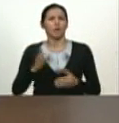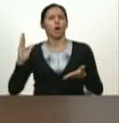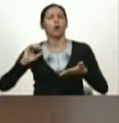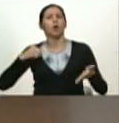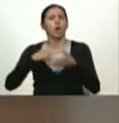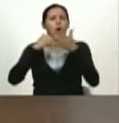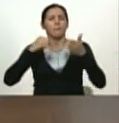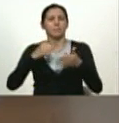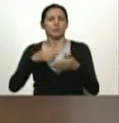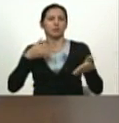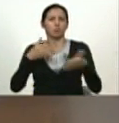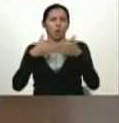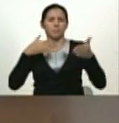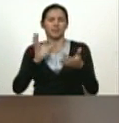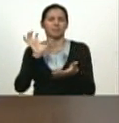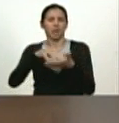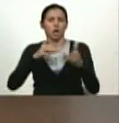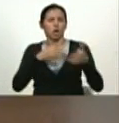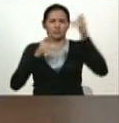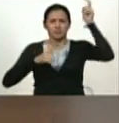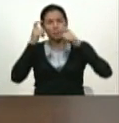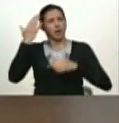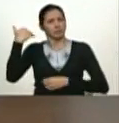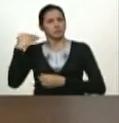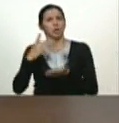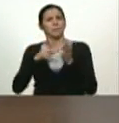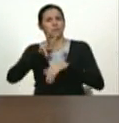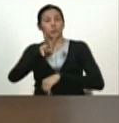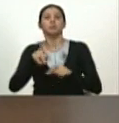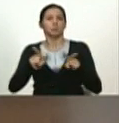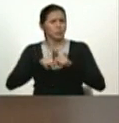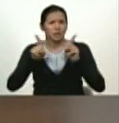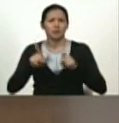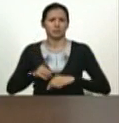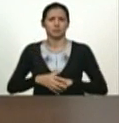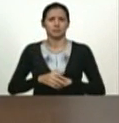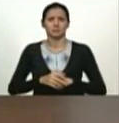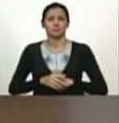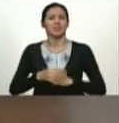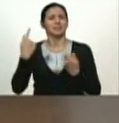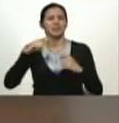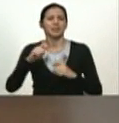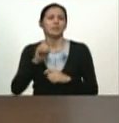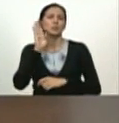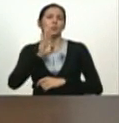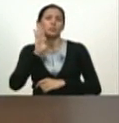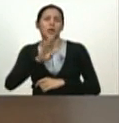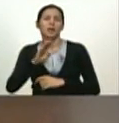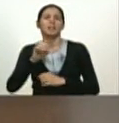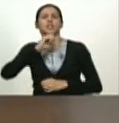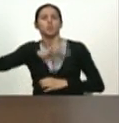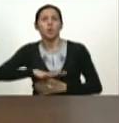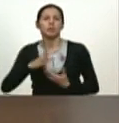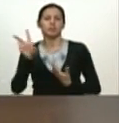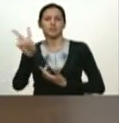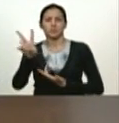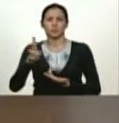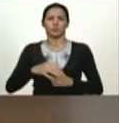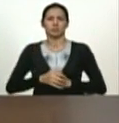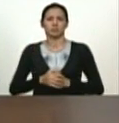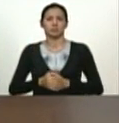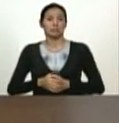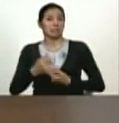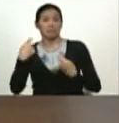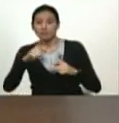Y las expresiones también de intentar mancillar la memoria histórica y el amor que tienen millones de hombres y mujeres por nuestro